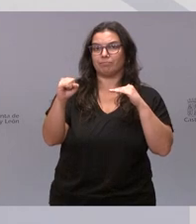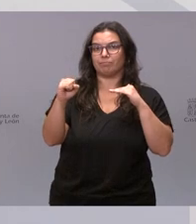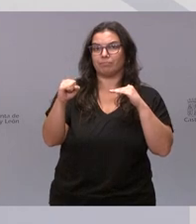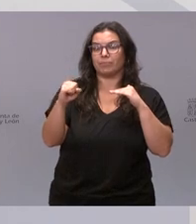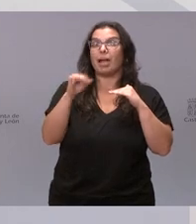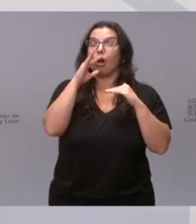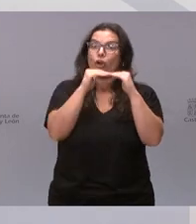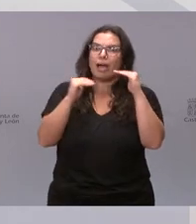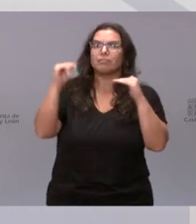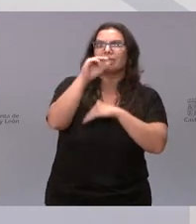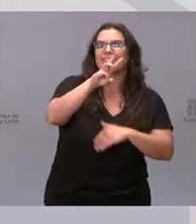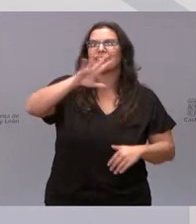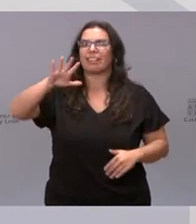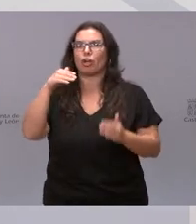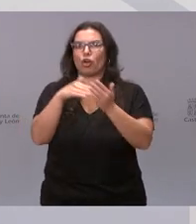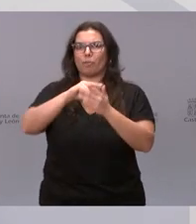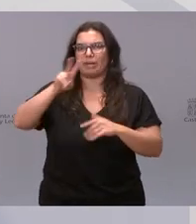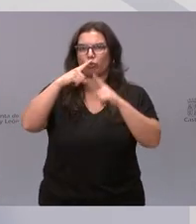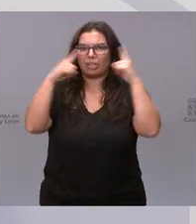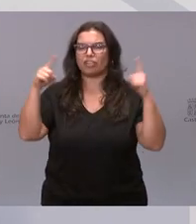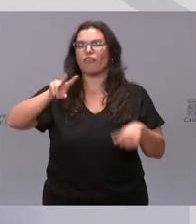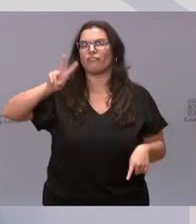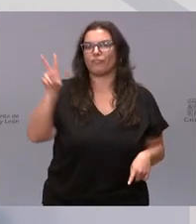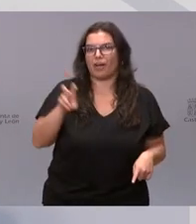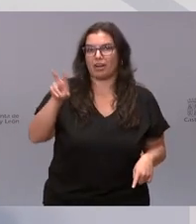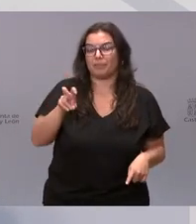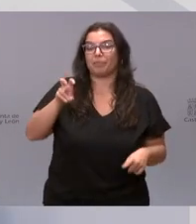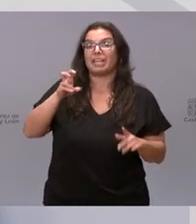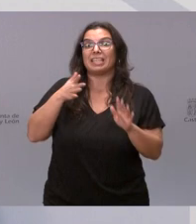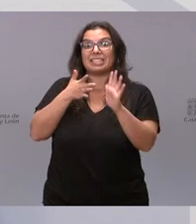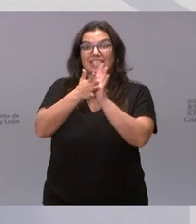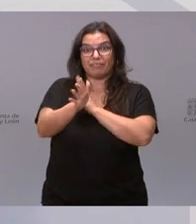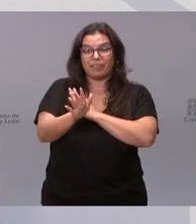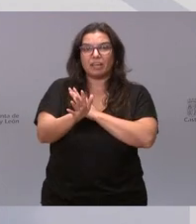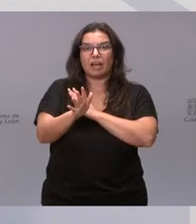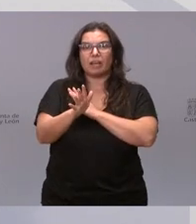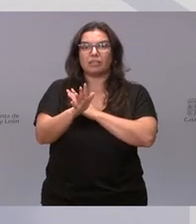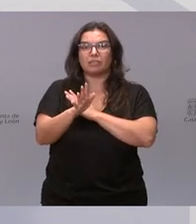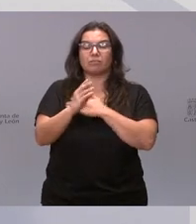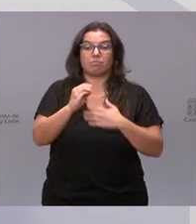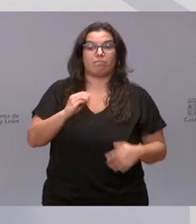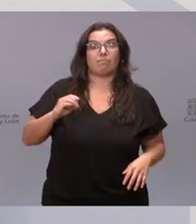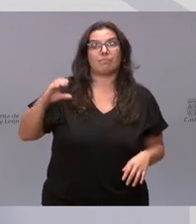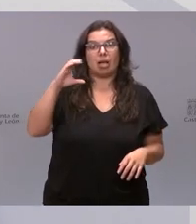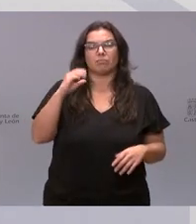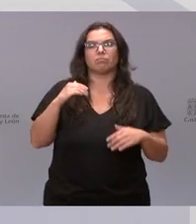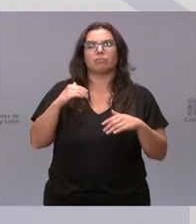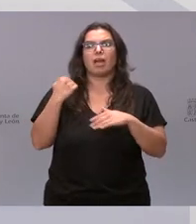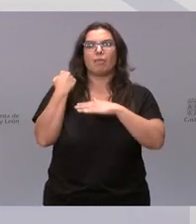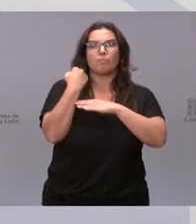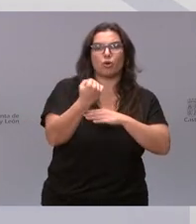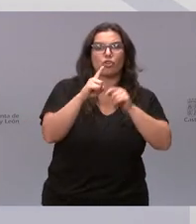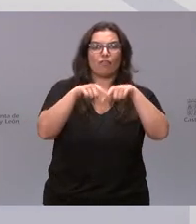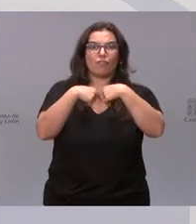35.000 euros al año. Estamos hablando, por tanto, de incrementar el apoyo a las